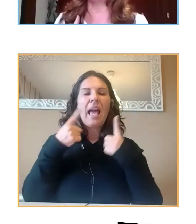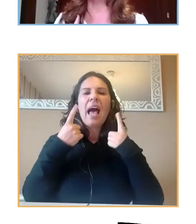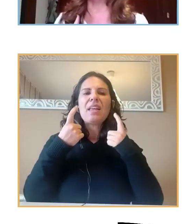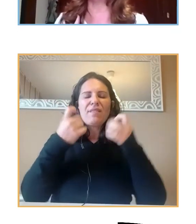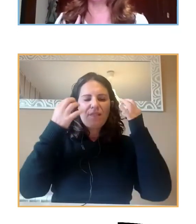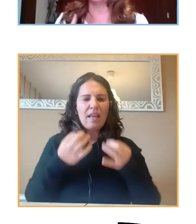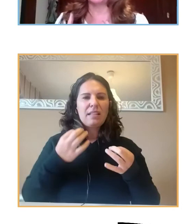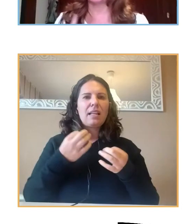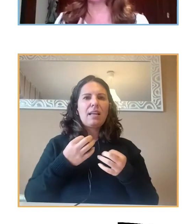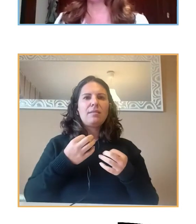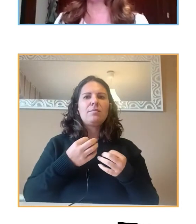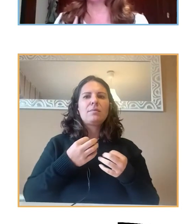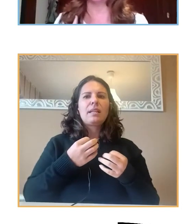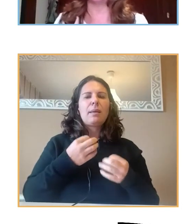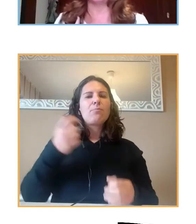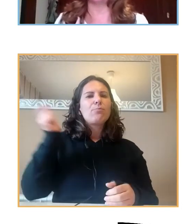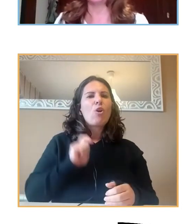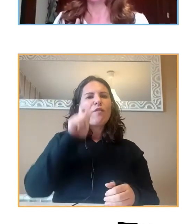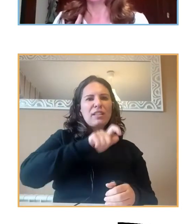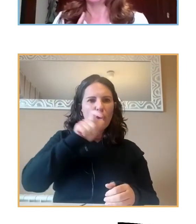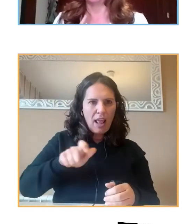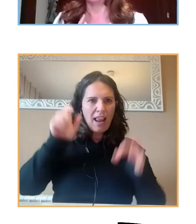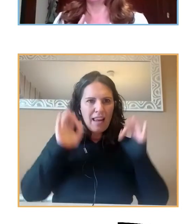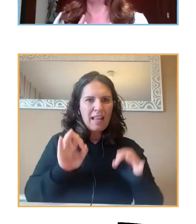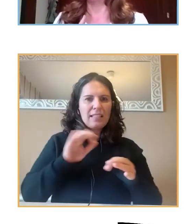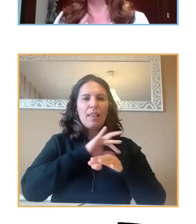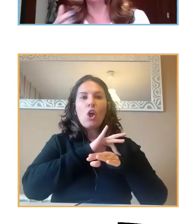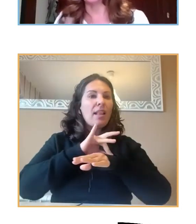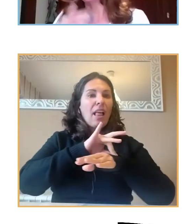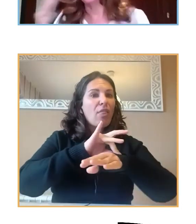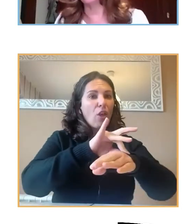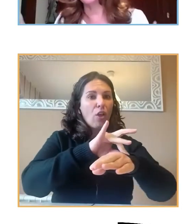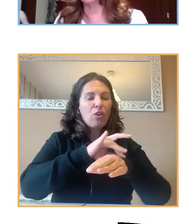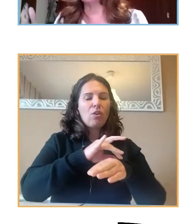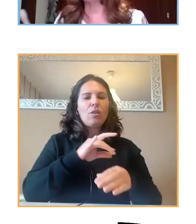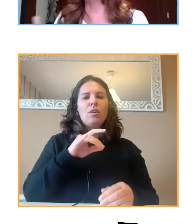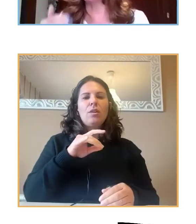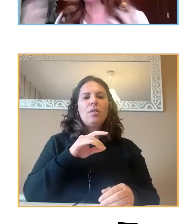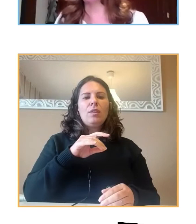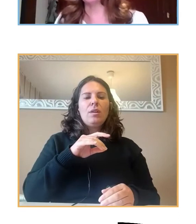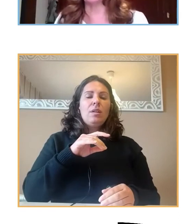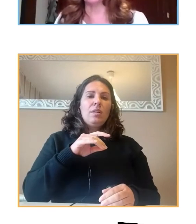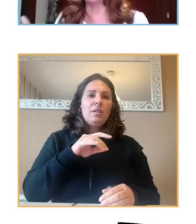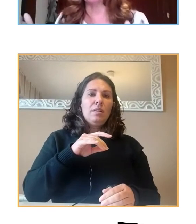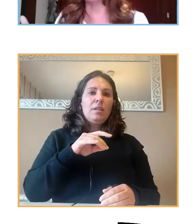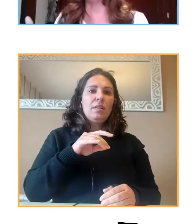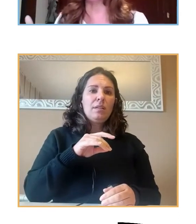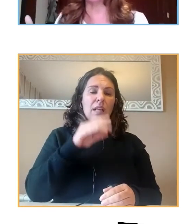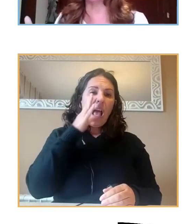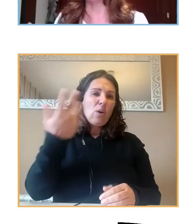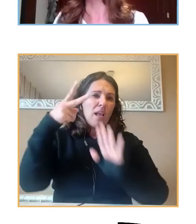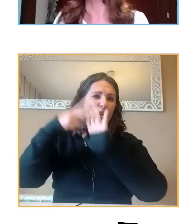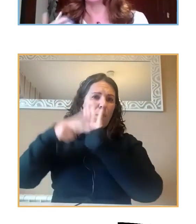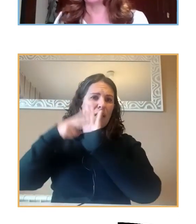acceso, necesitamos que los profesionales de la orientación contra lo que ahora mismo se establece la normativa